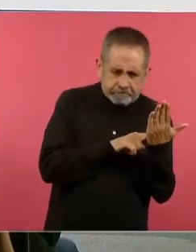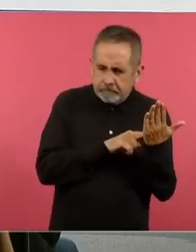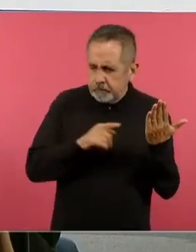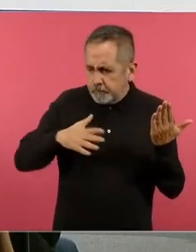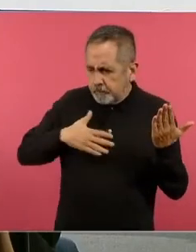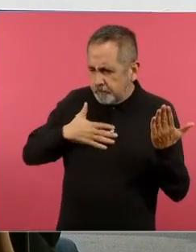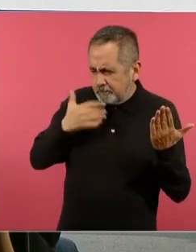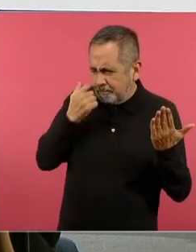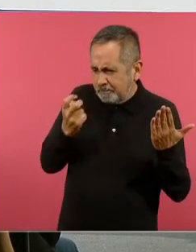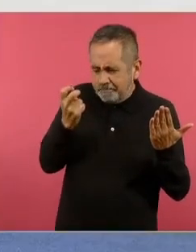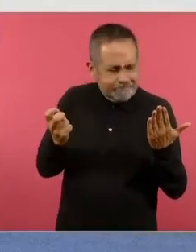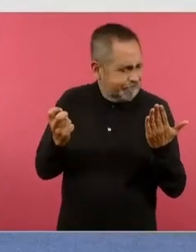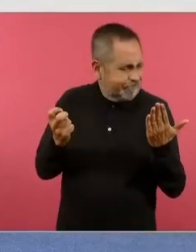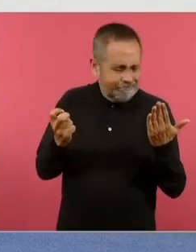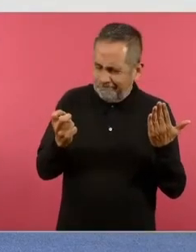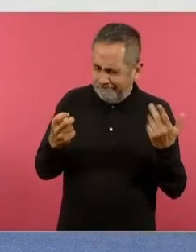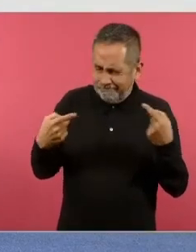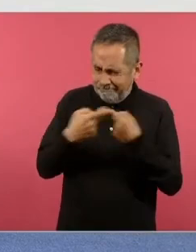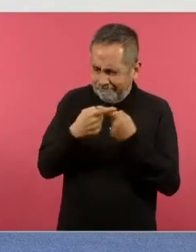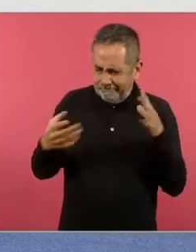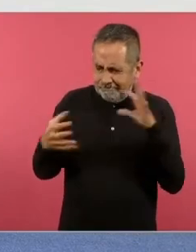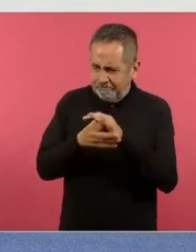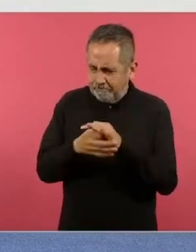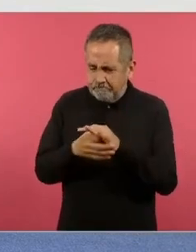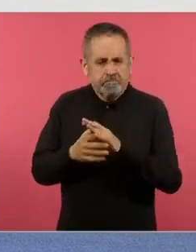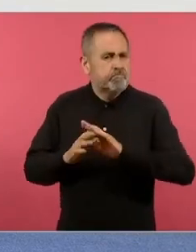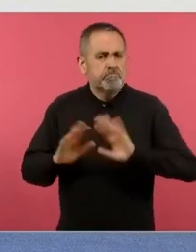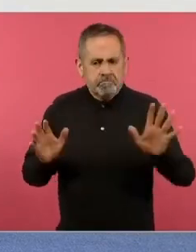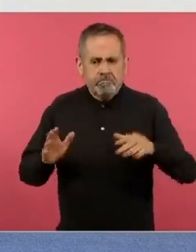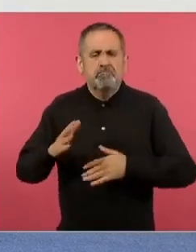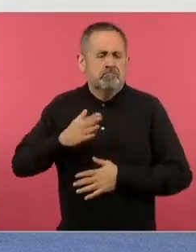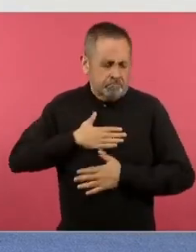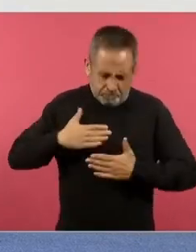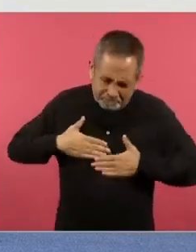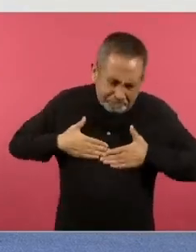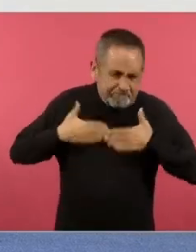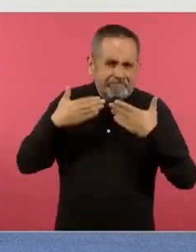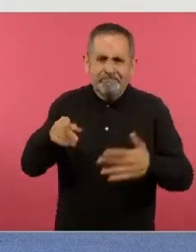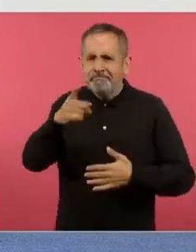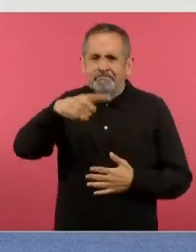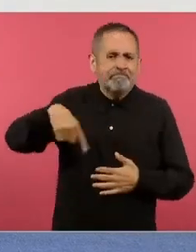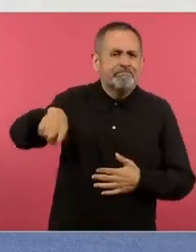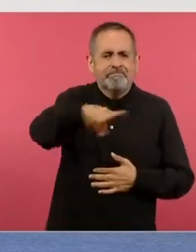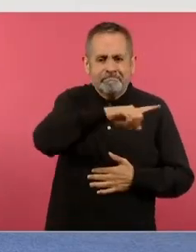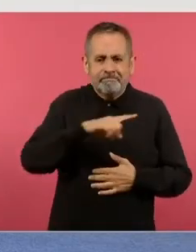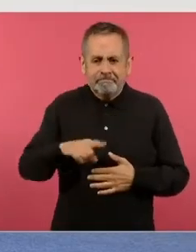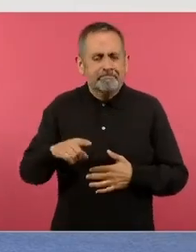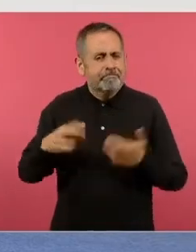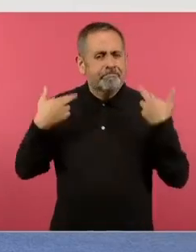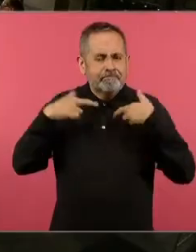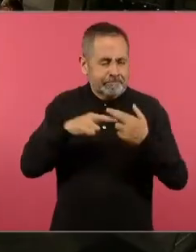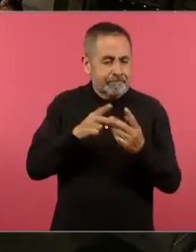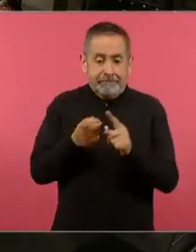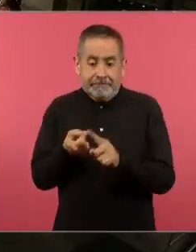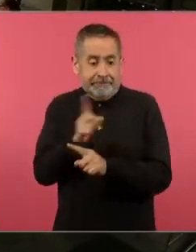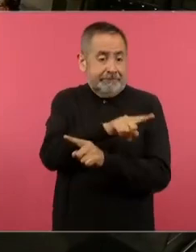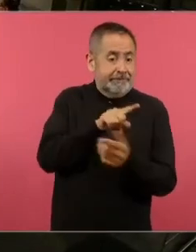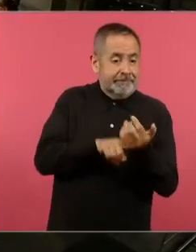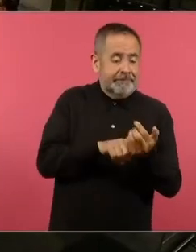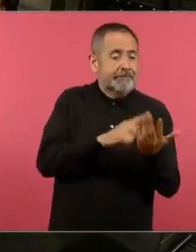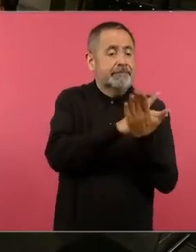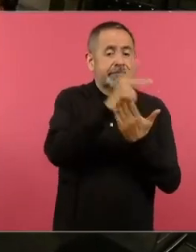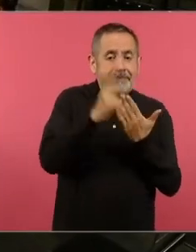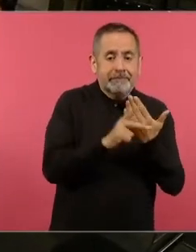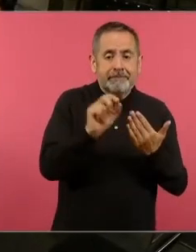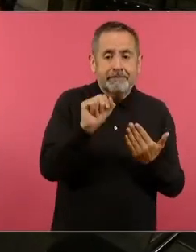lo que yo quiero trabajar creo que nosotros yo confío en mis colegas que nos recurrimos al plan sintético y recuperamos uno